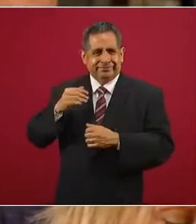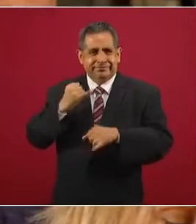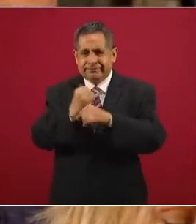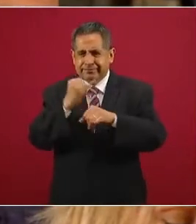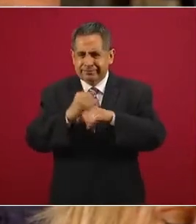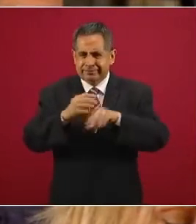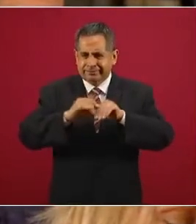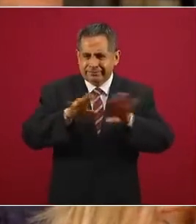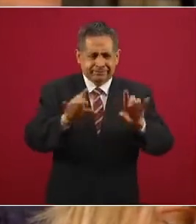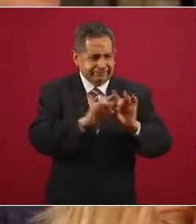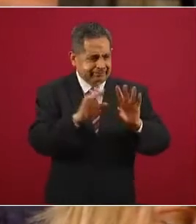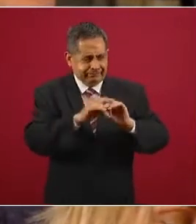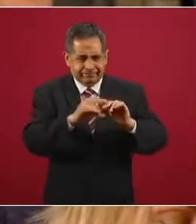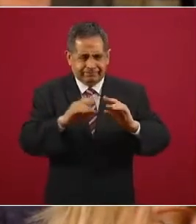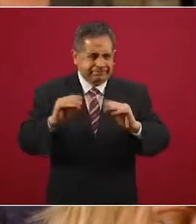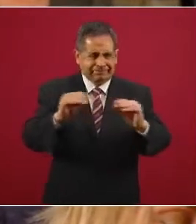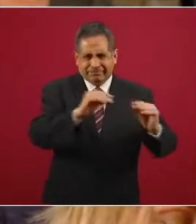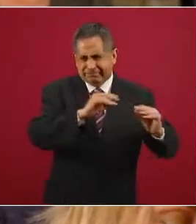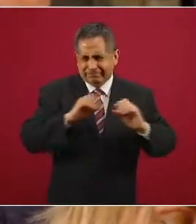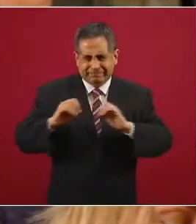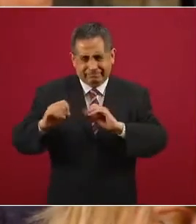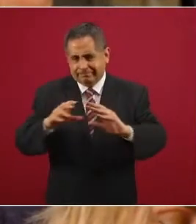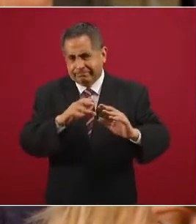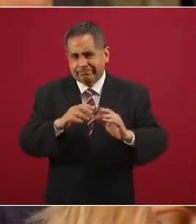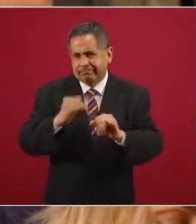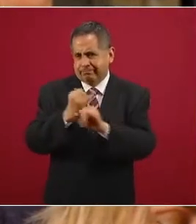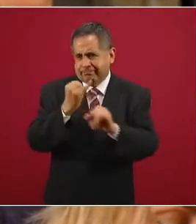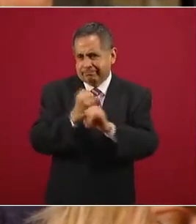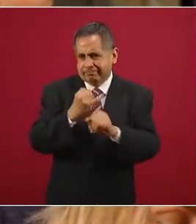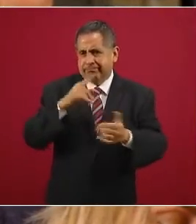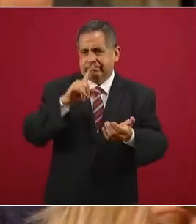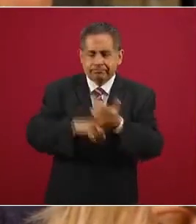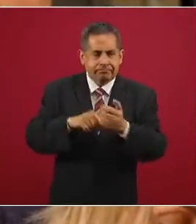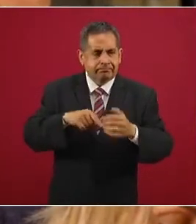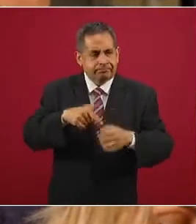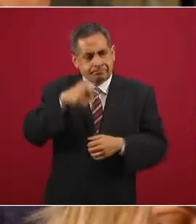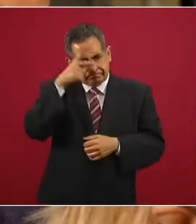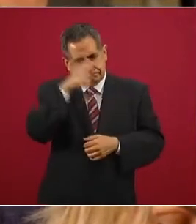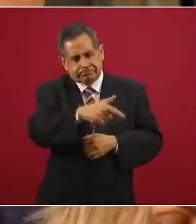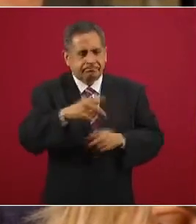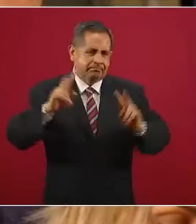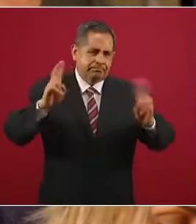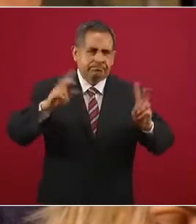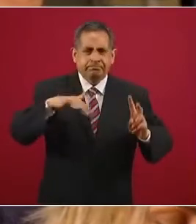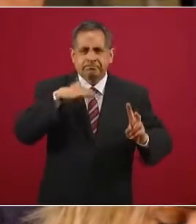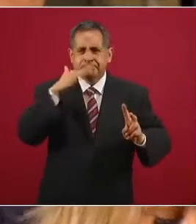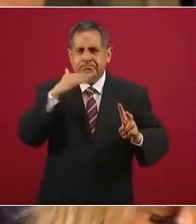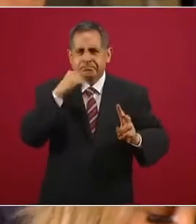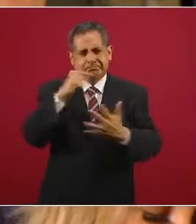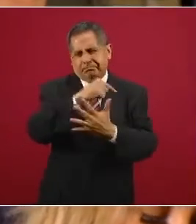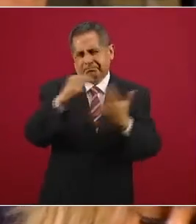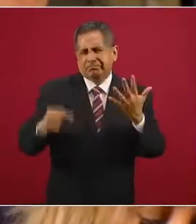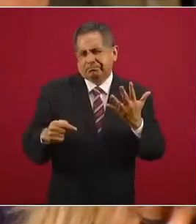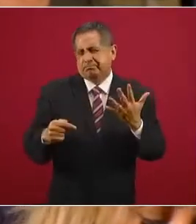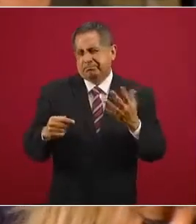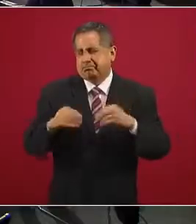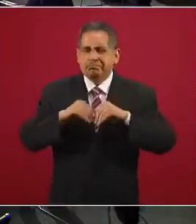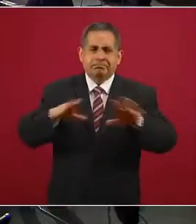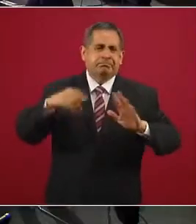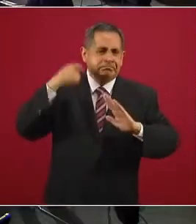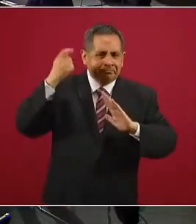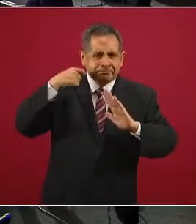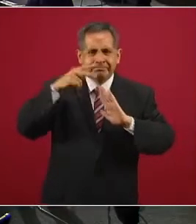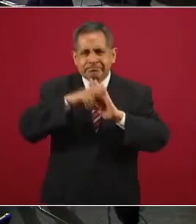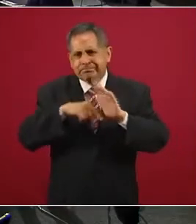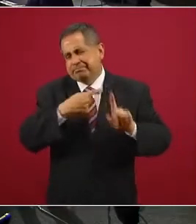redes sociales por múltiples razones y por la propia corrupción que es el tema central de todo esto, de los videos,